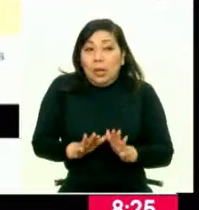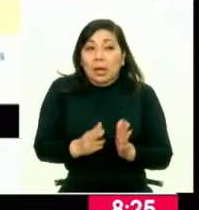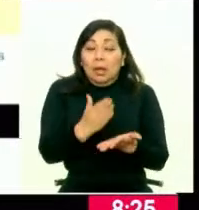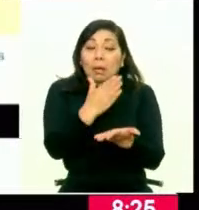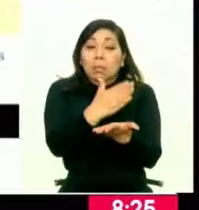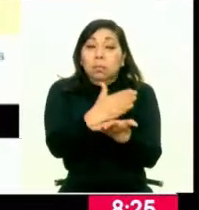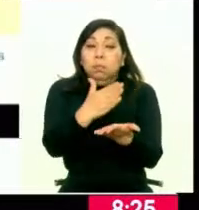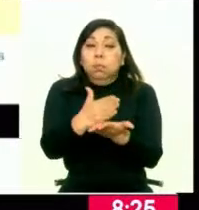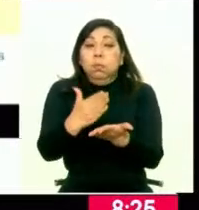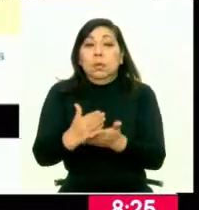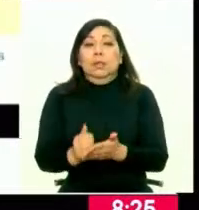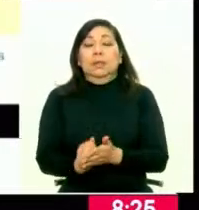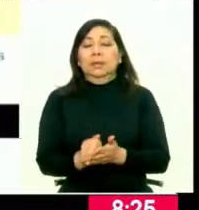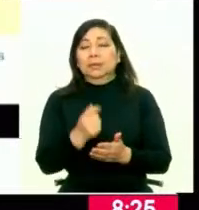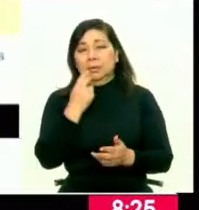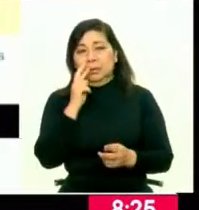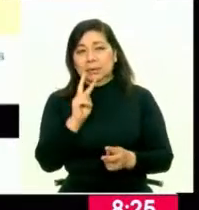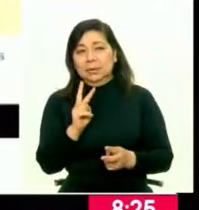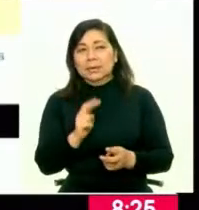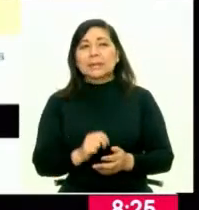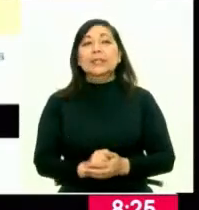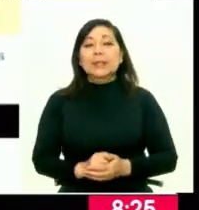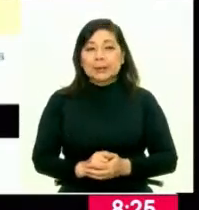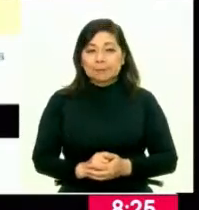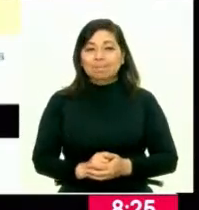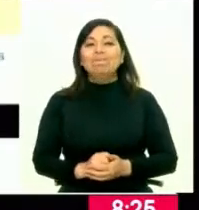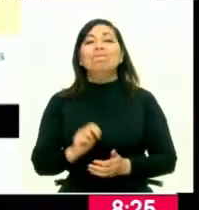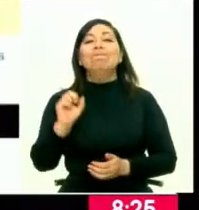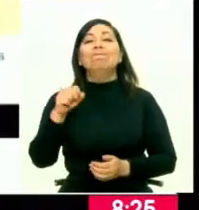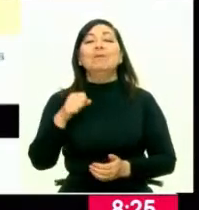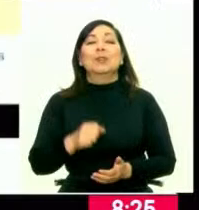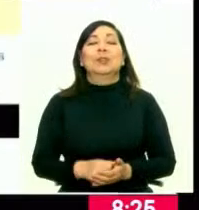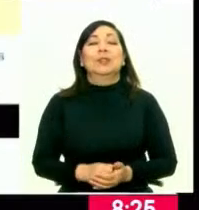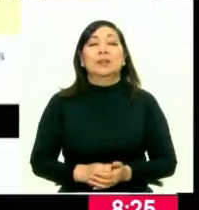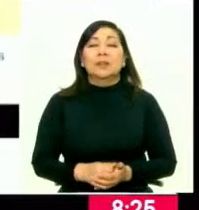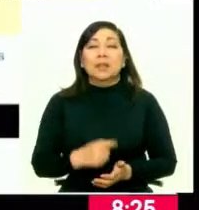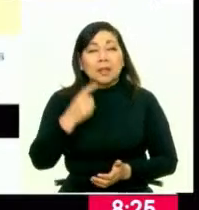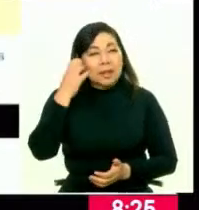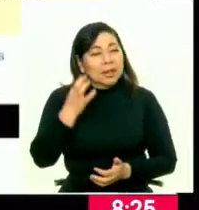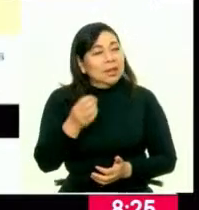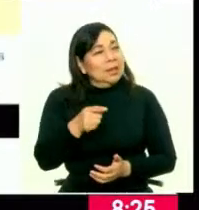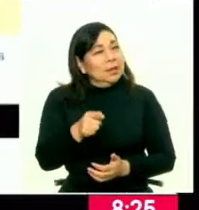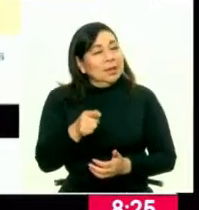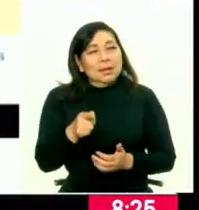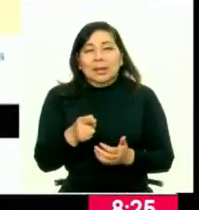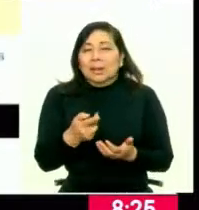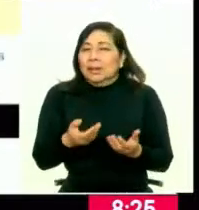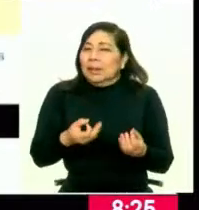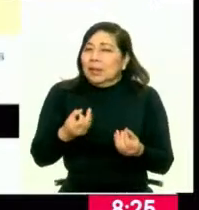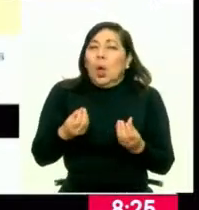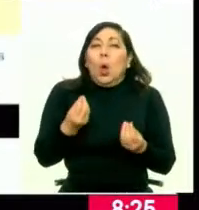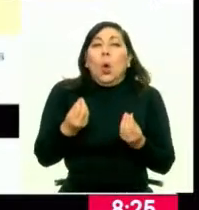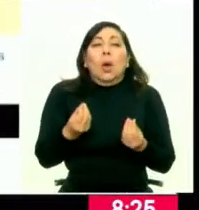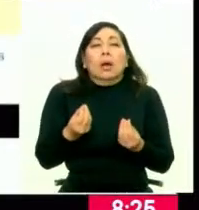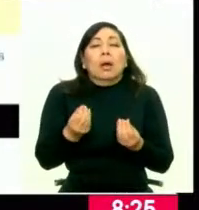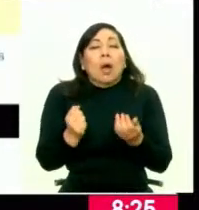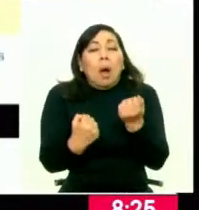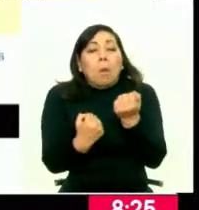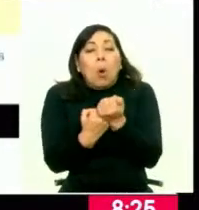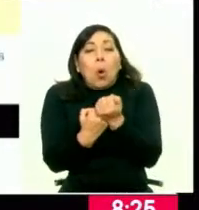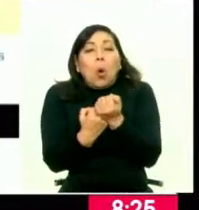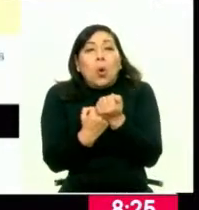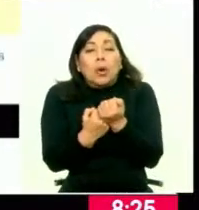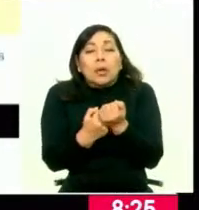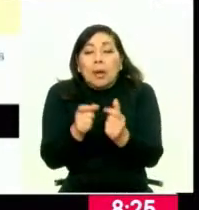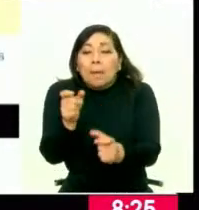proporcionalidad nos llama poderosamente la atención, ¿no? Por supuesto que sí. Yo creo que este es el cuadro que nos dice cuán solidarios queremos